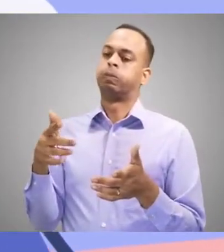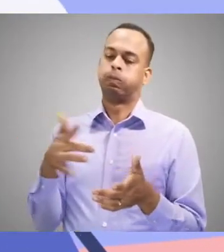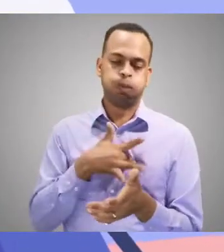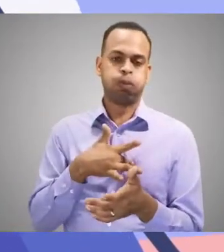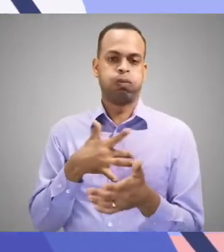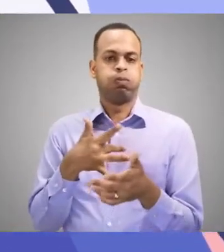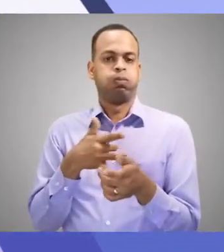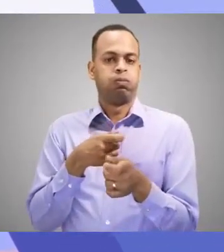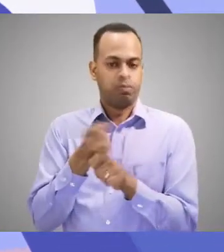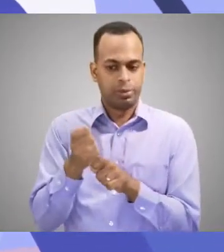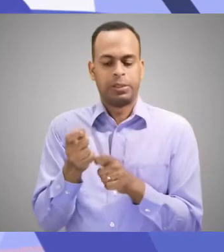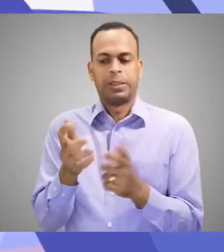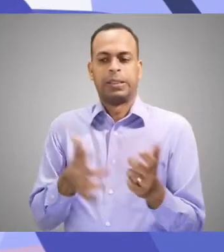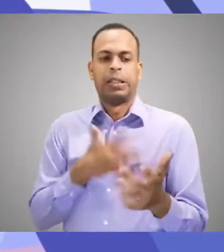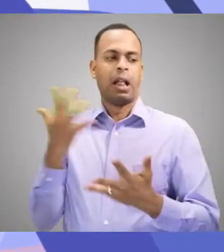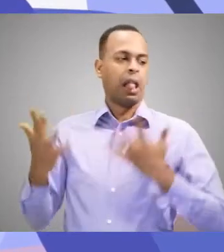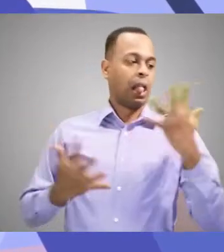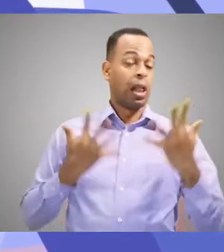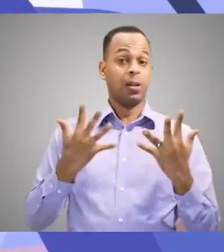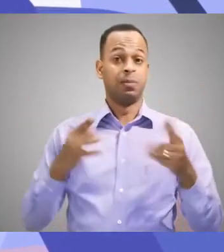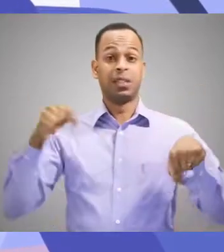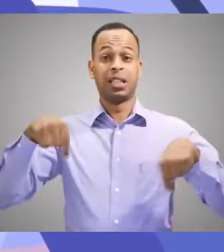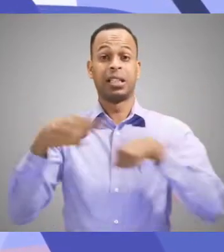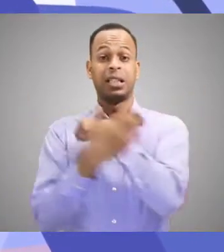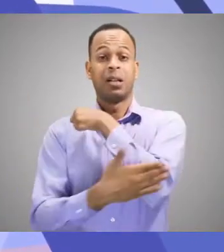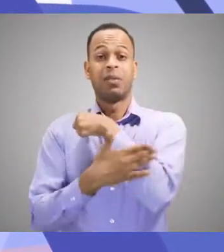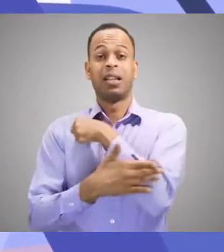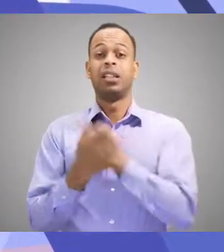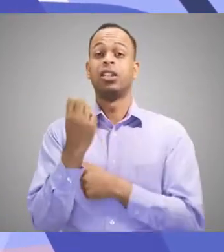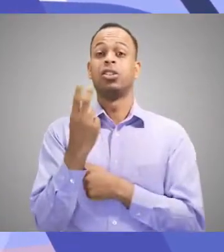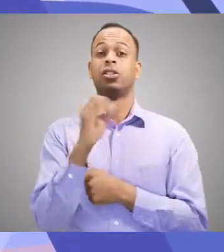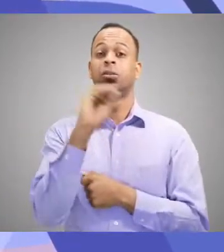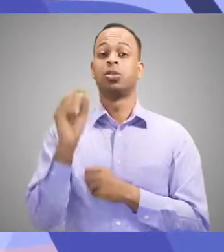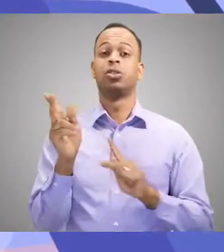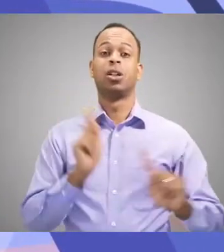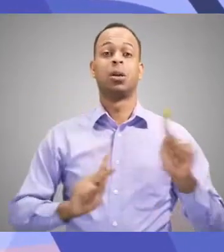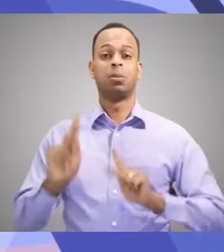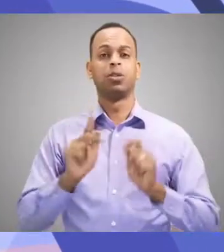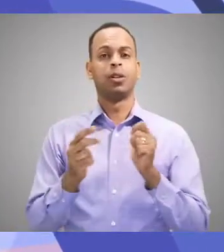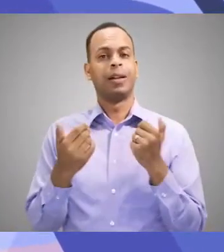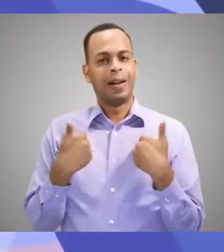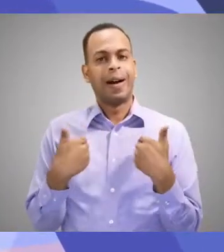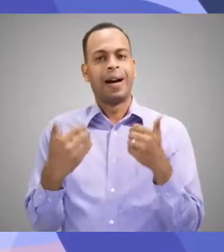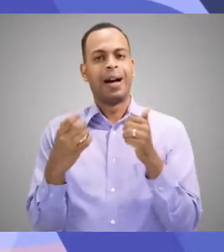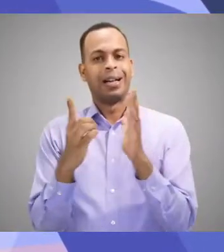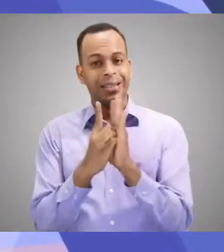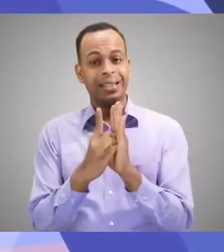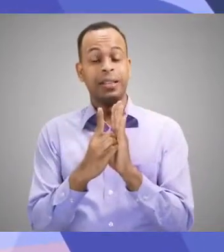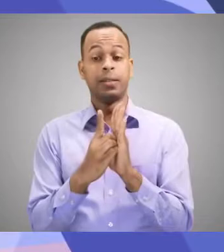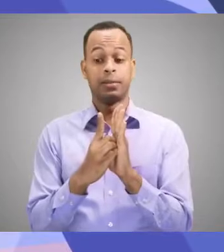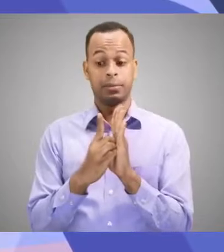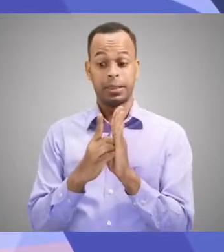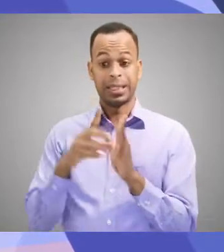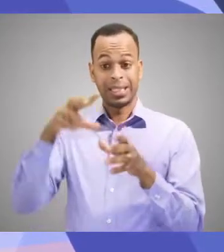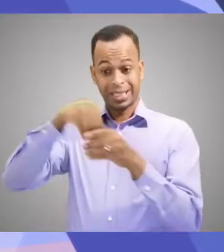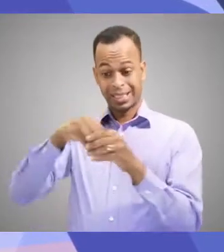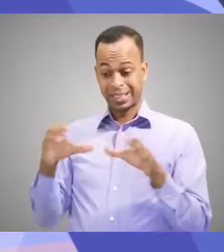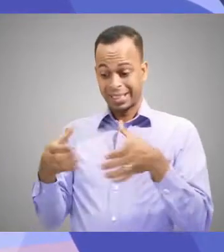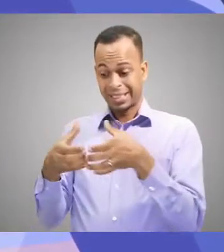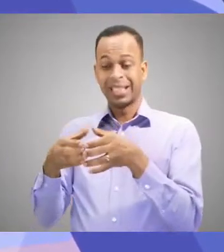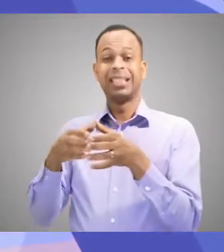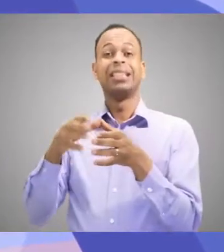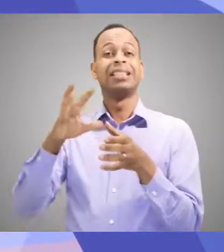este choque a la economía. En el país, un 12% de la población vive con discapacidad y de estos, un